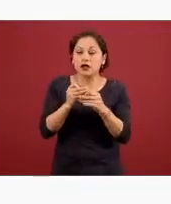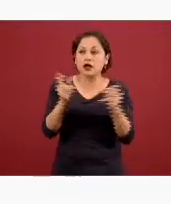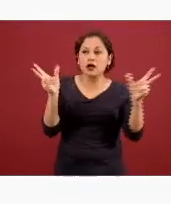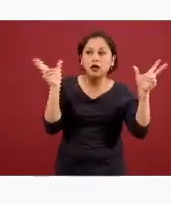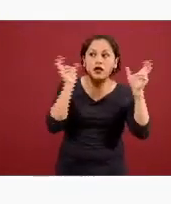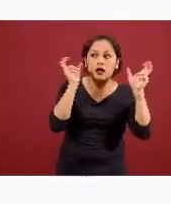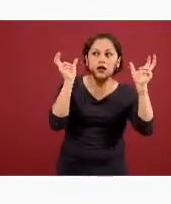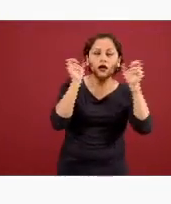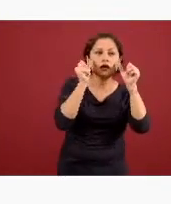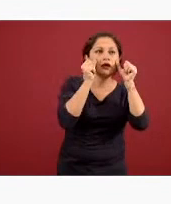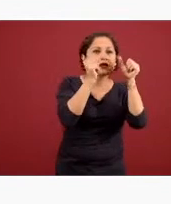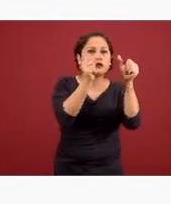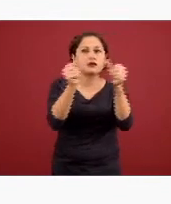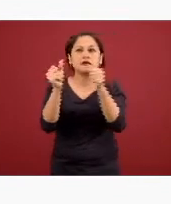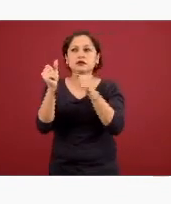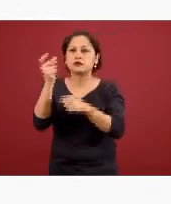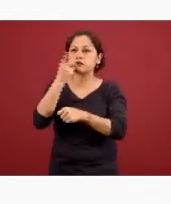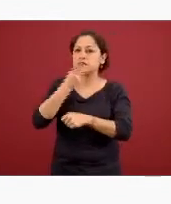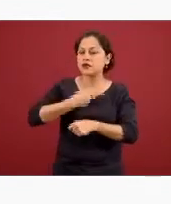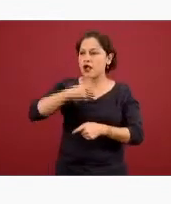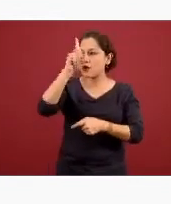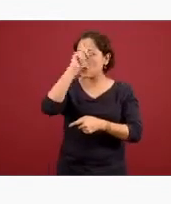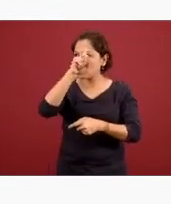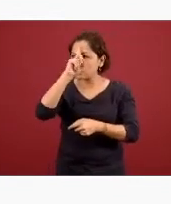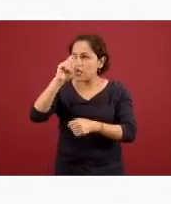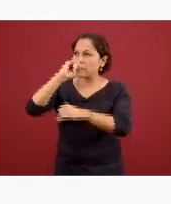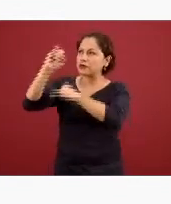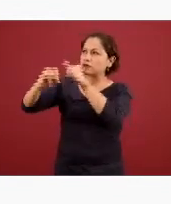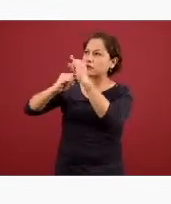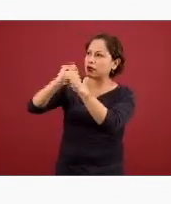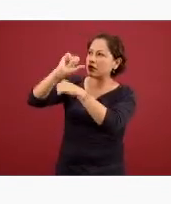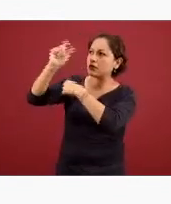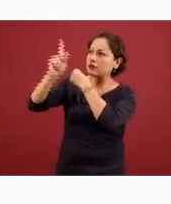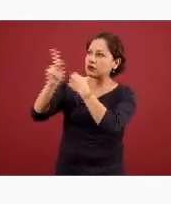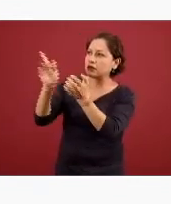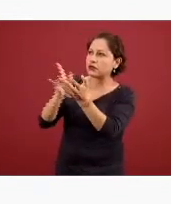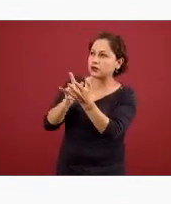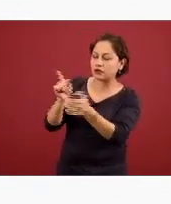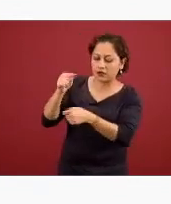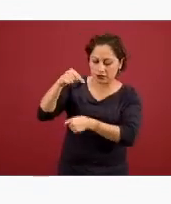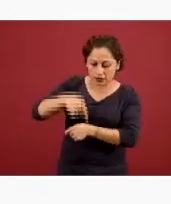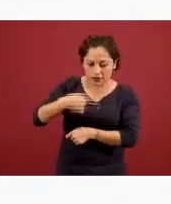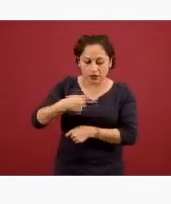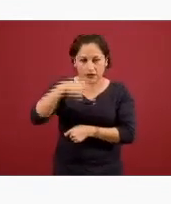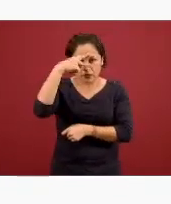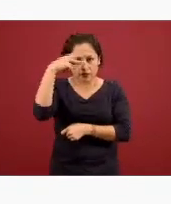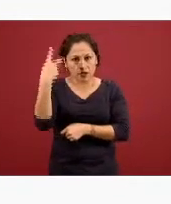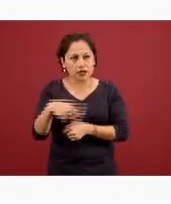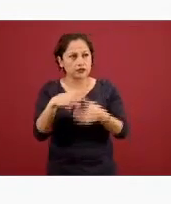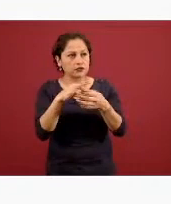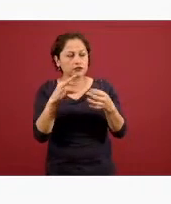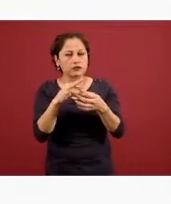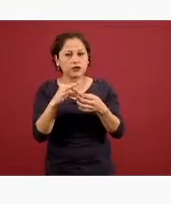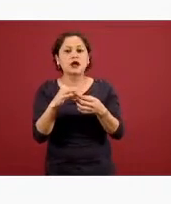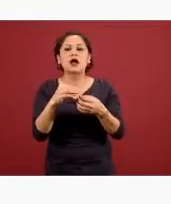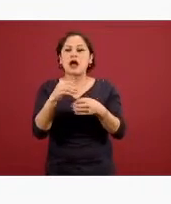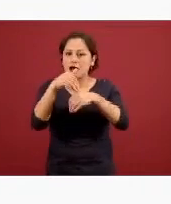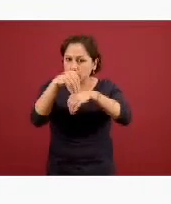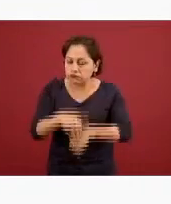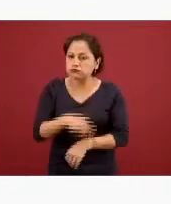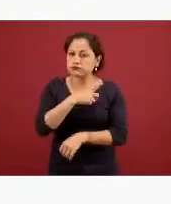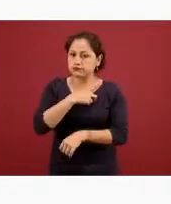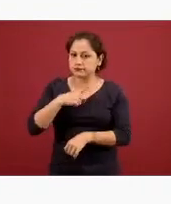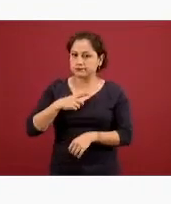siguiendo los estándares internacionales quiero decir que los personales de salud compañeros y compañeras somos